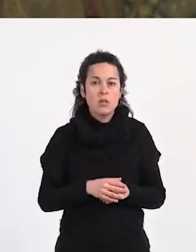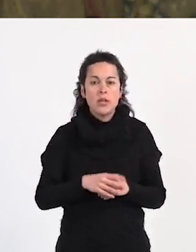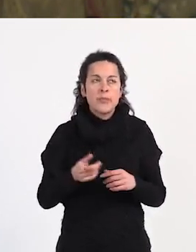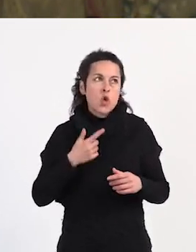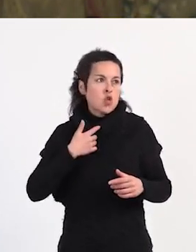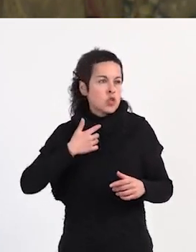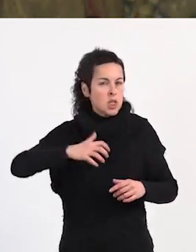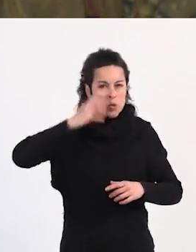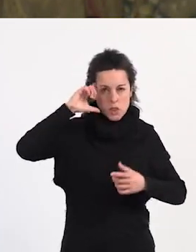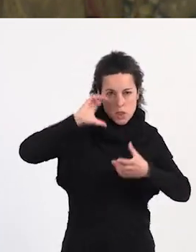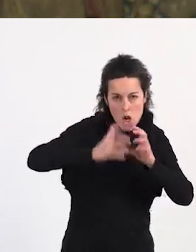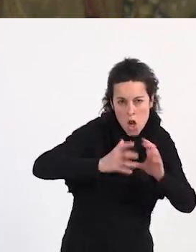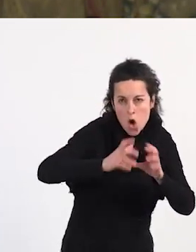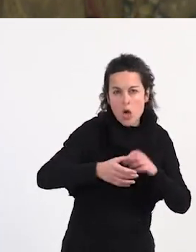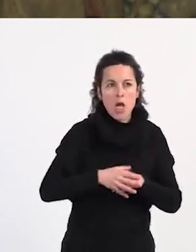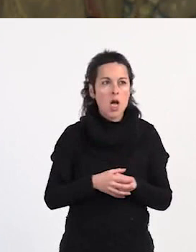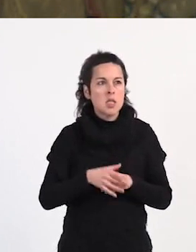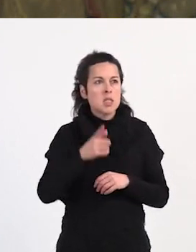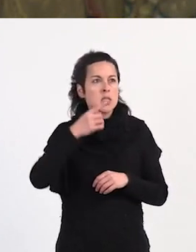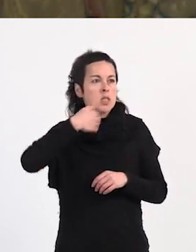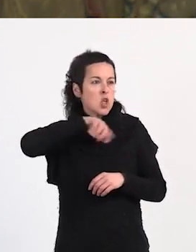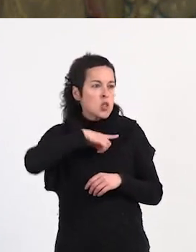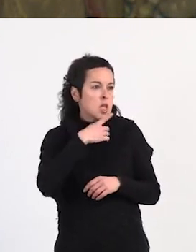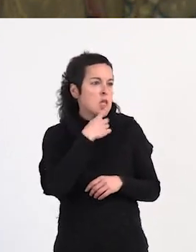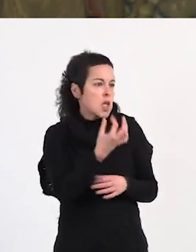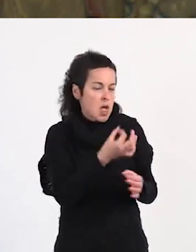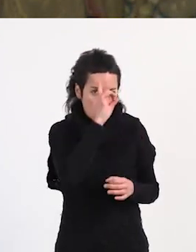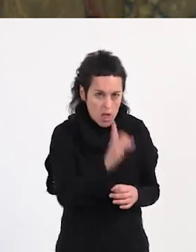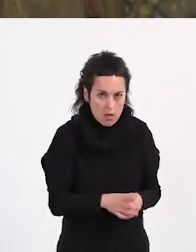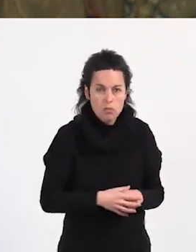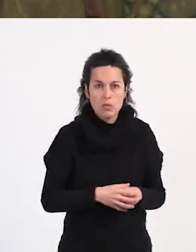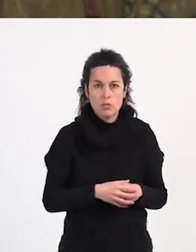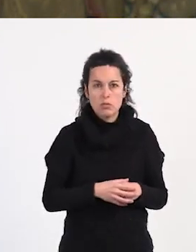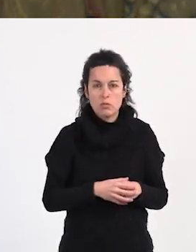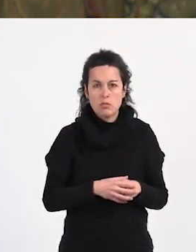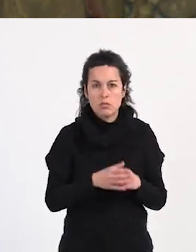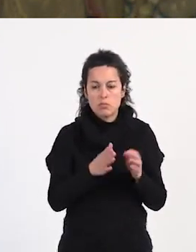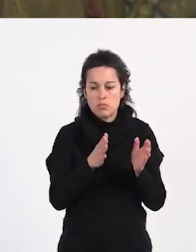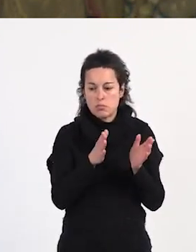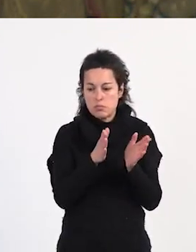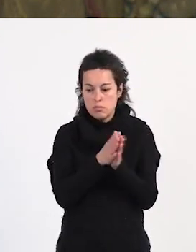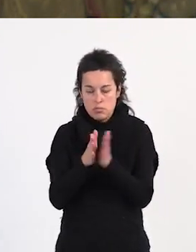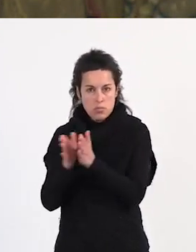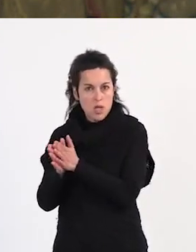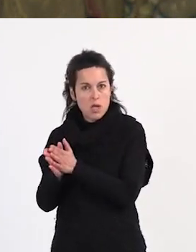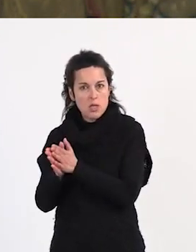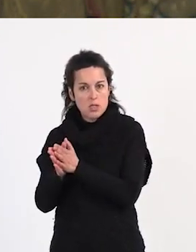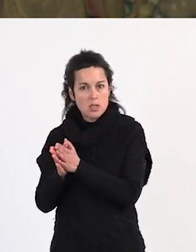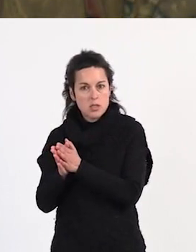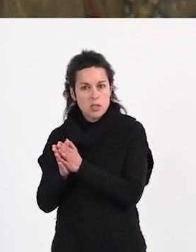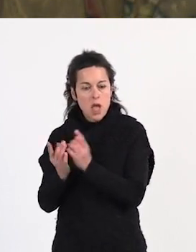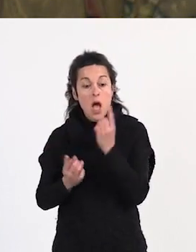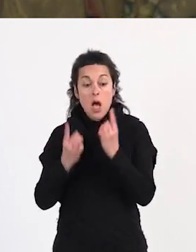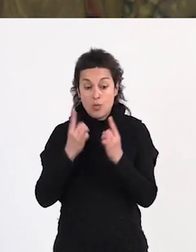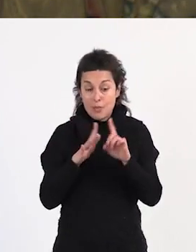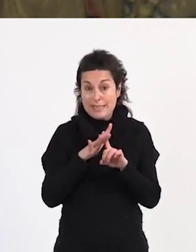estamos enajenadas, que no sabemos lo que estamos diciendo. Algunas compañeras que han estado en